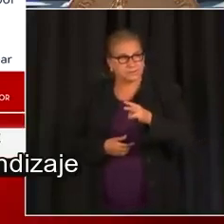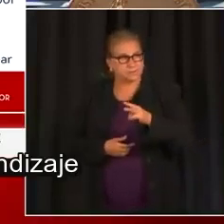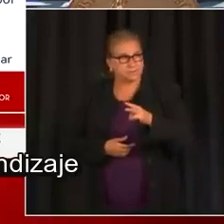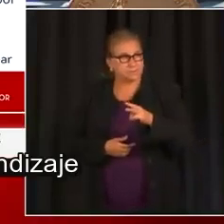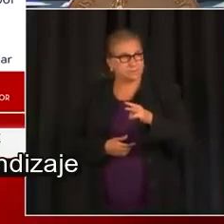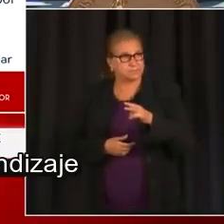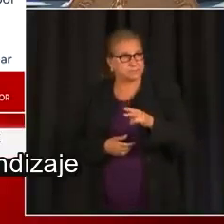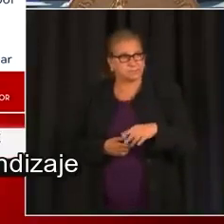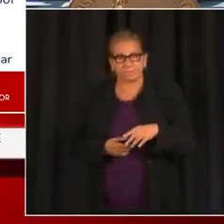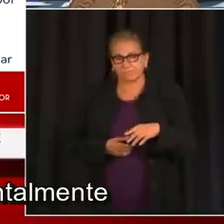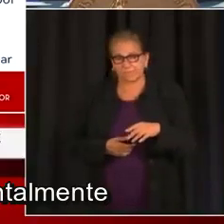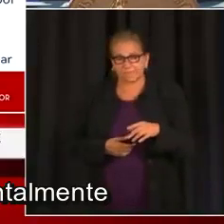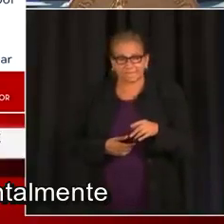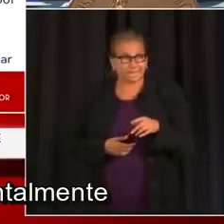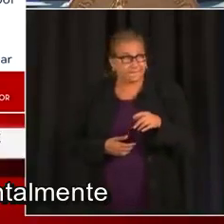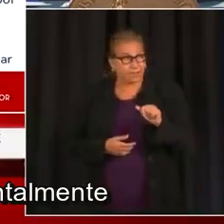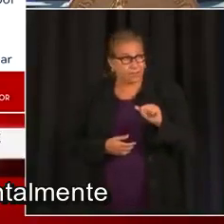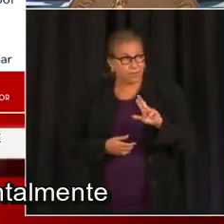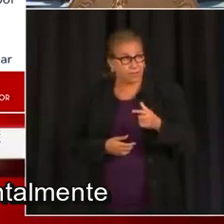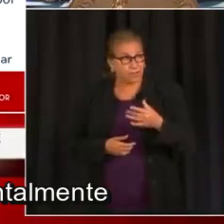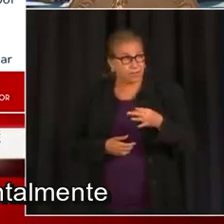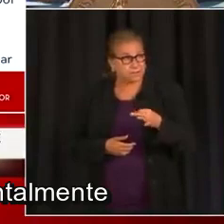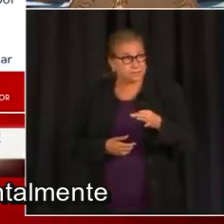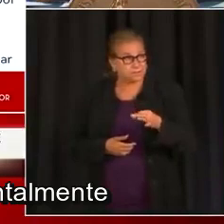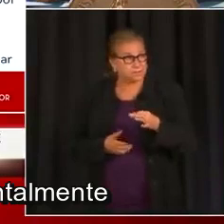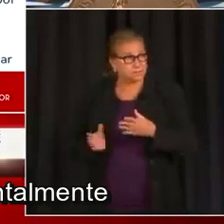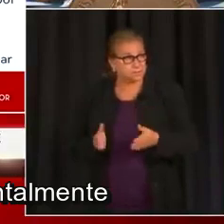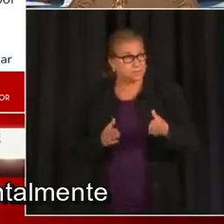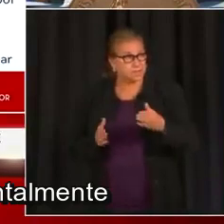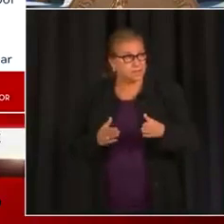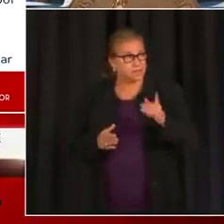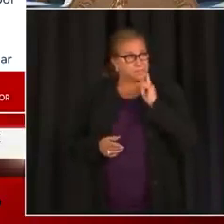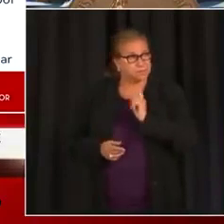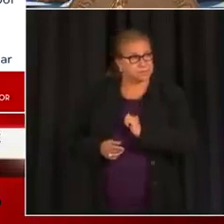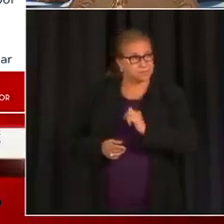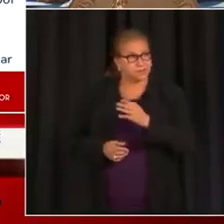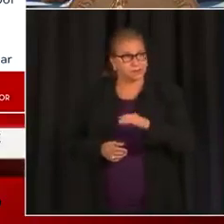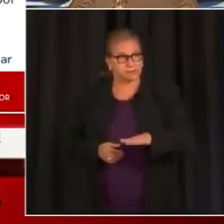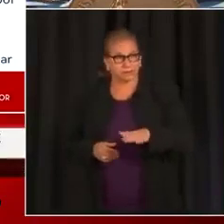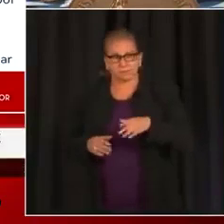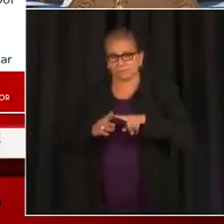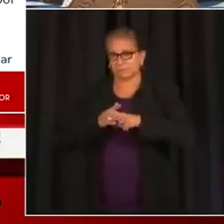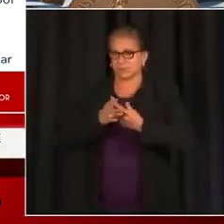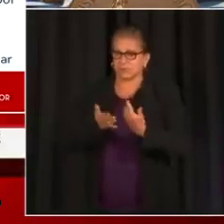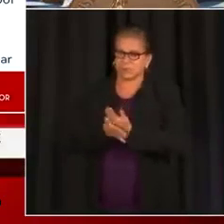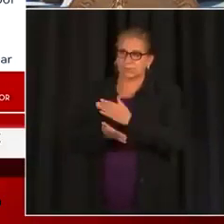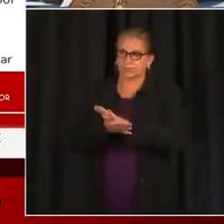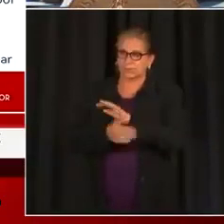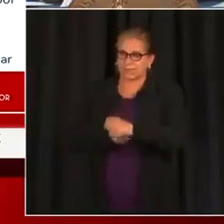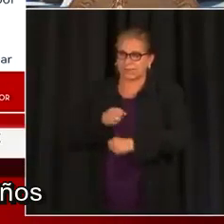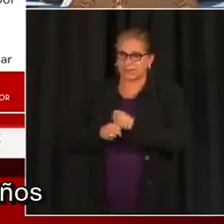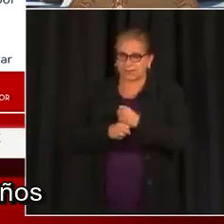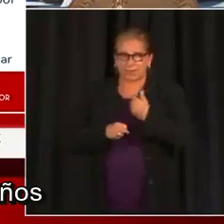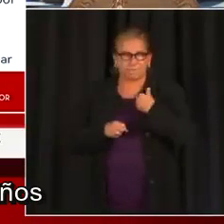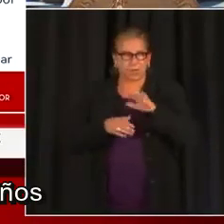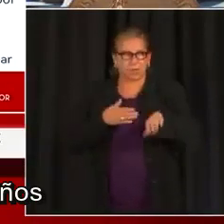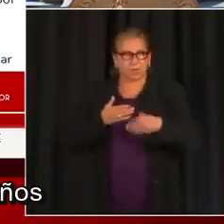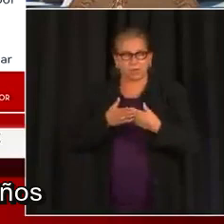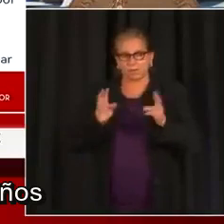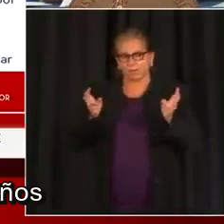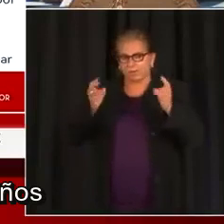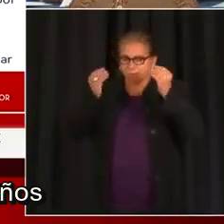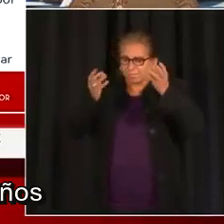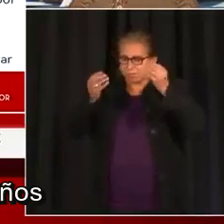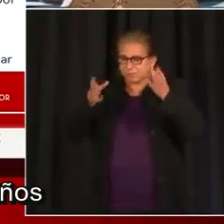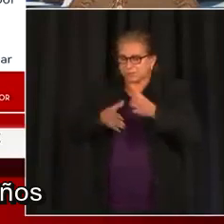aprendizaje dentro y fuera del aula. Y el 19 de agosto vamos a prepararnos mentalmente a mí y a mi hijo para el nuevo año escolar. Así que obviamente